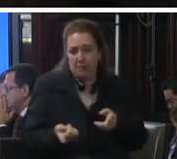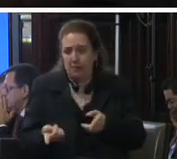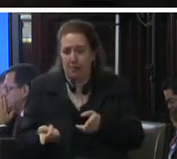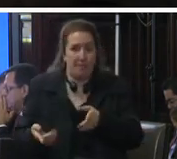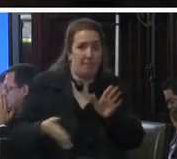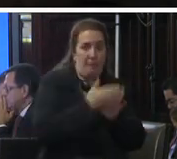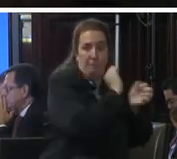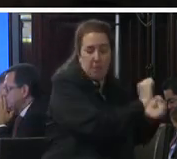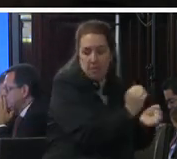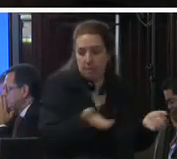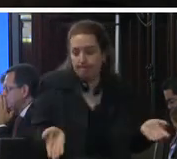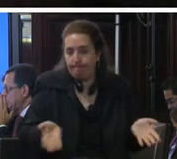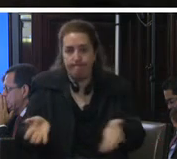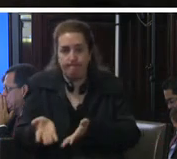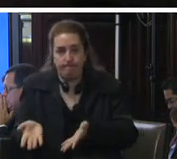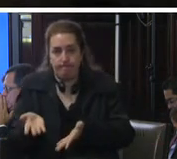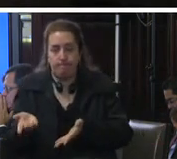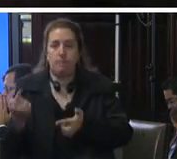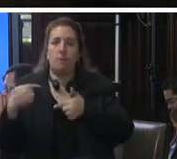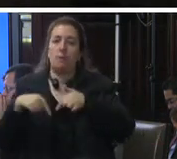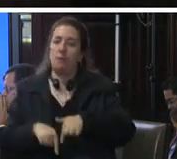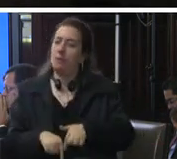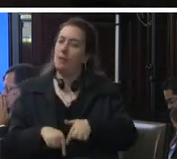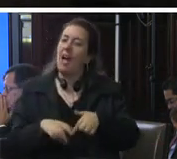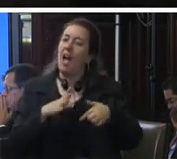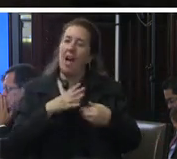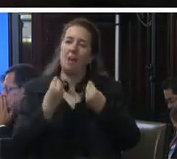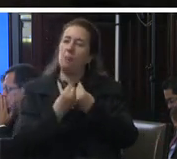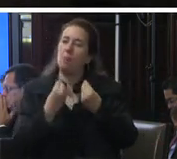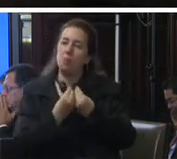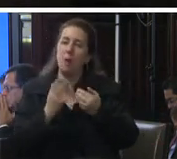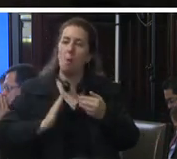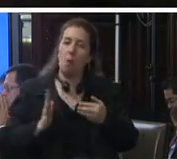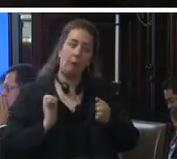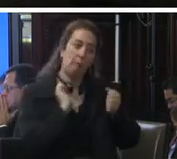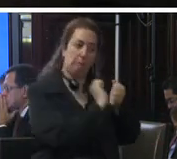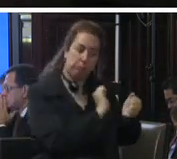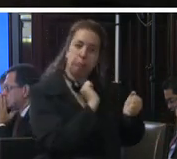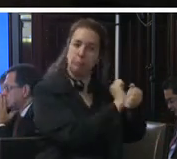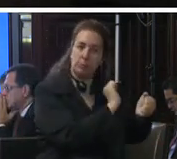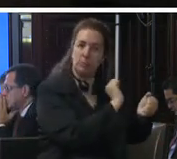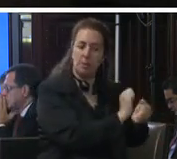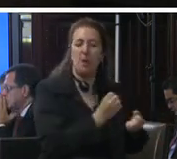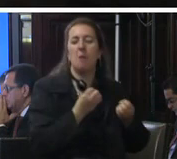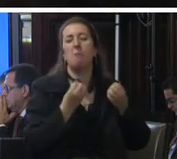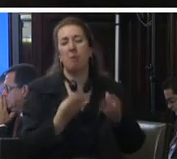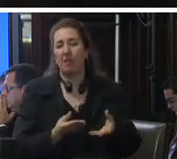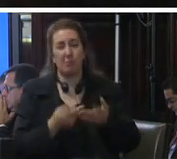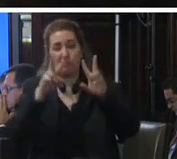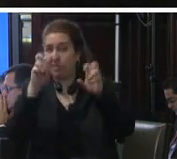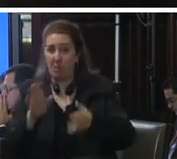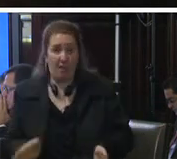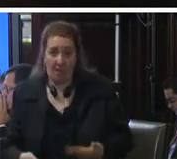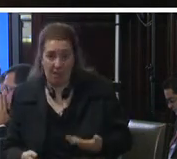importante mencionar que debido a la criminalización que hay hacia las mujeres privadas de libertad por no cumplir con los estereotipos de género tradicionales